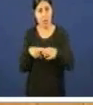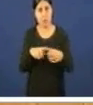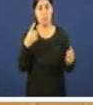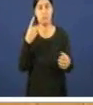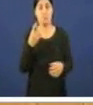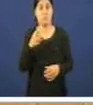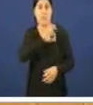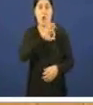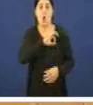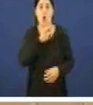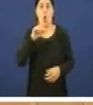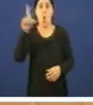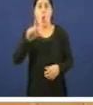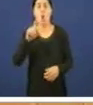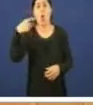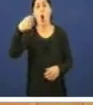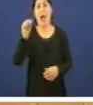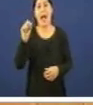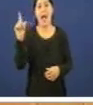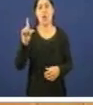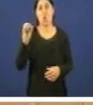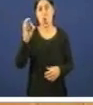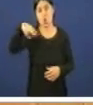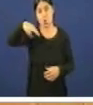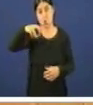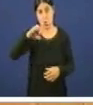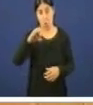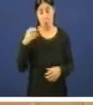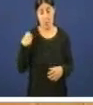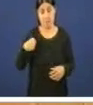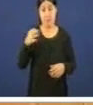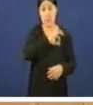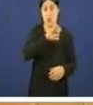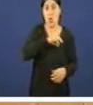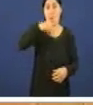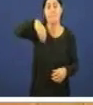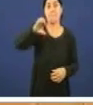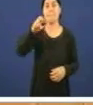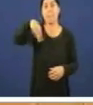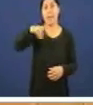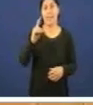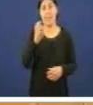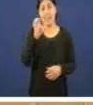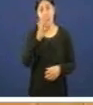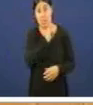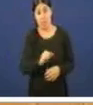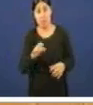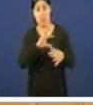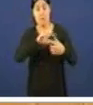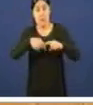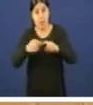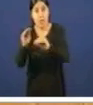Galloso o señor José Luis Méndez de Familia o señor Gorriarán o señor García de Paredes claro e que as